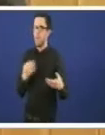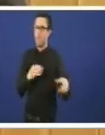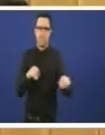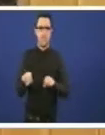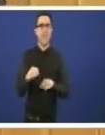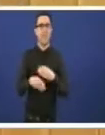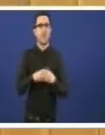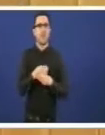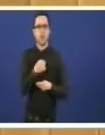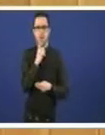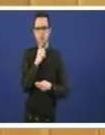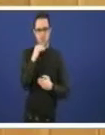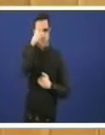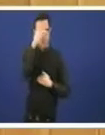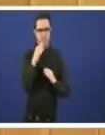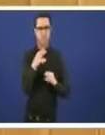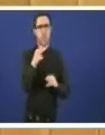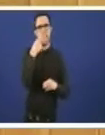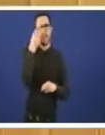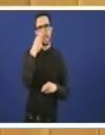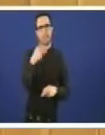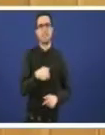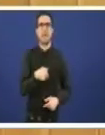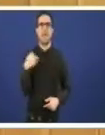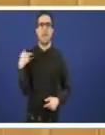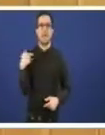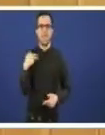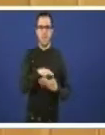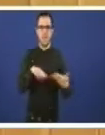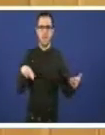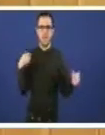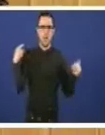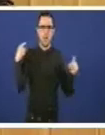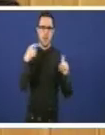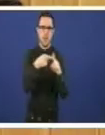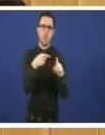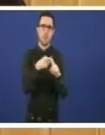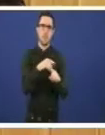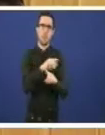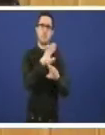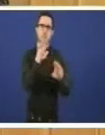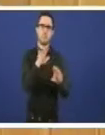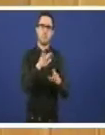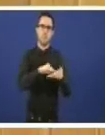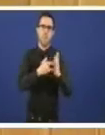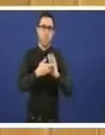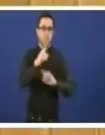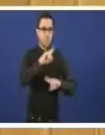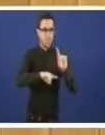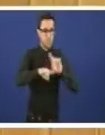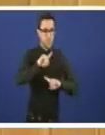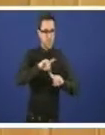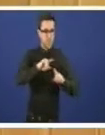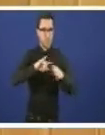o interés xeral de Galicia para resolver o problema do que estamos a falar e nunca atendendo